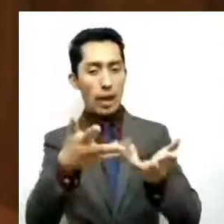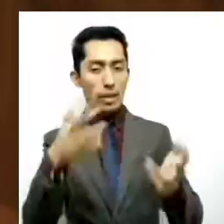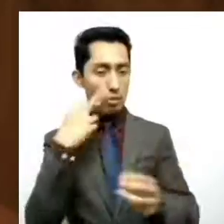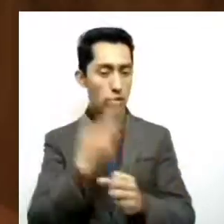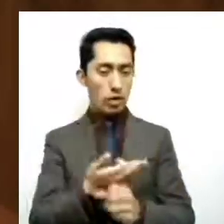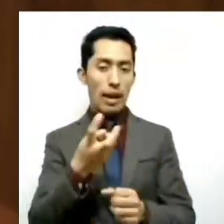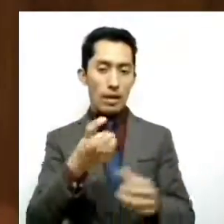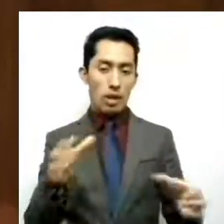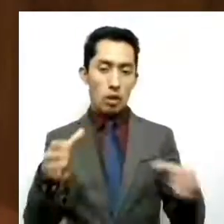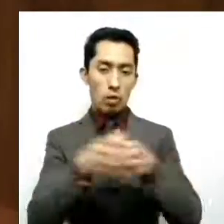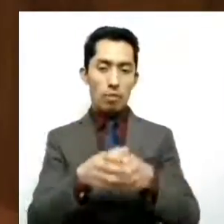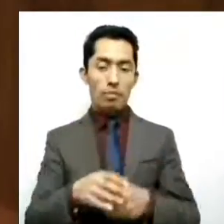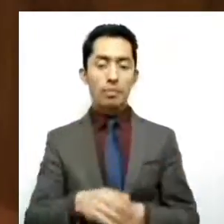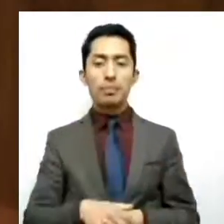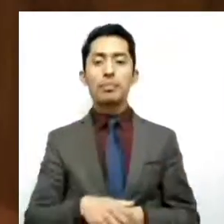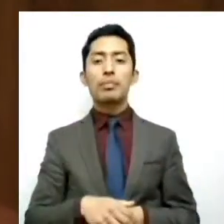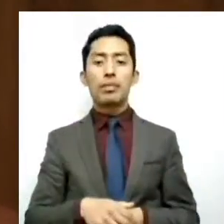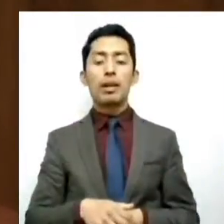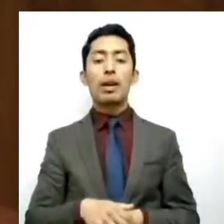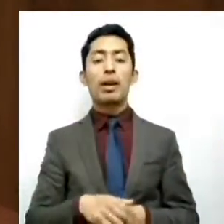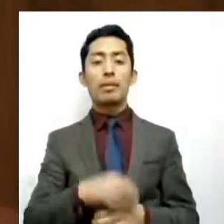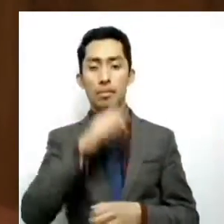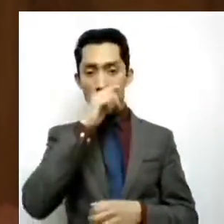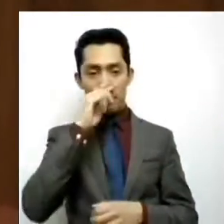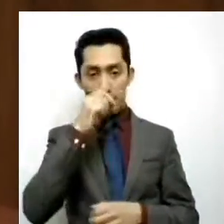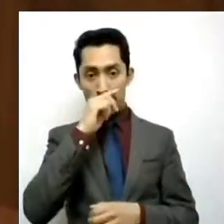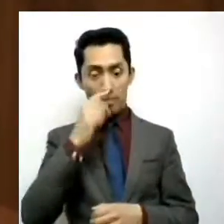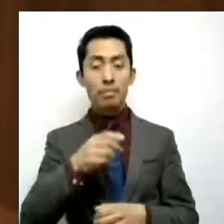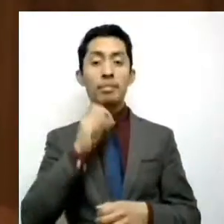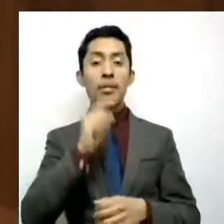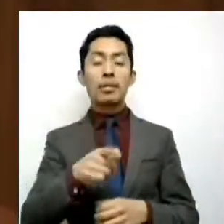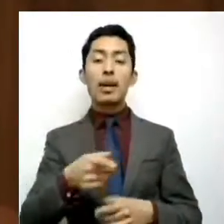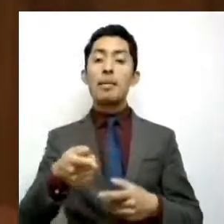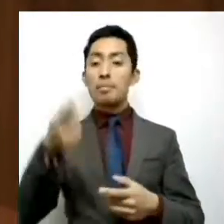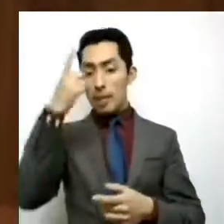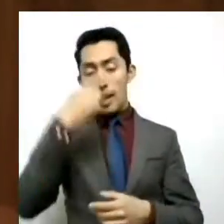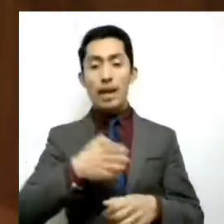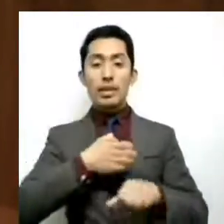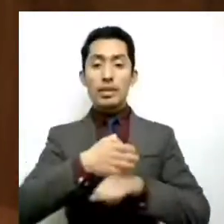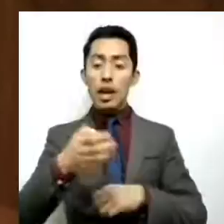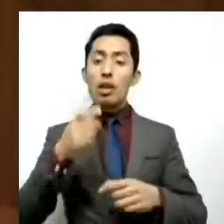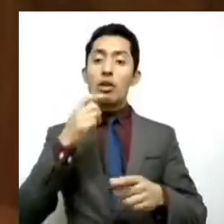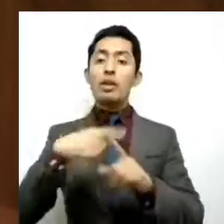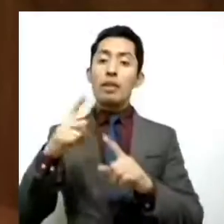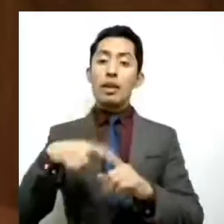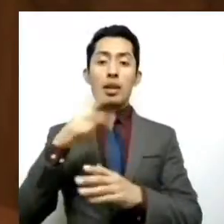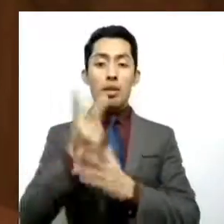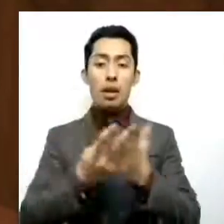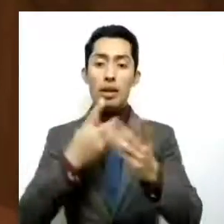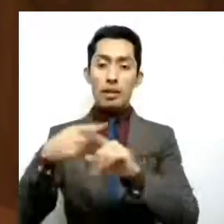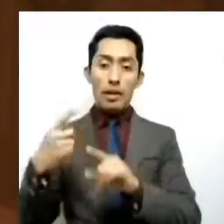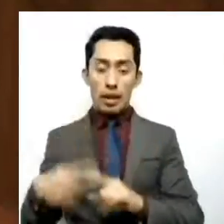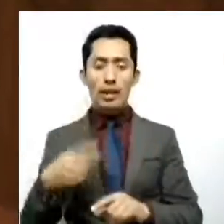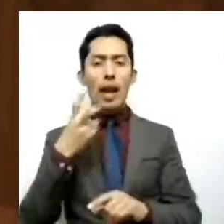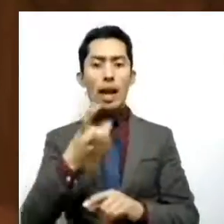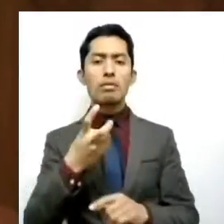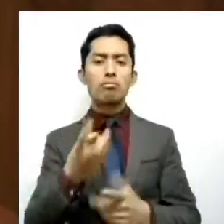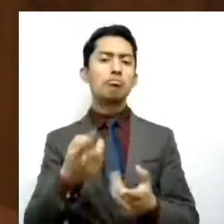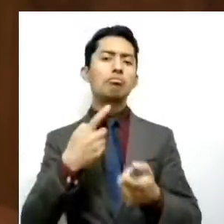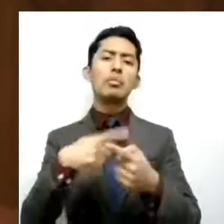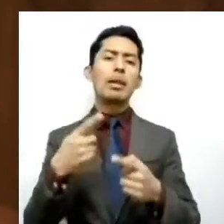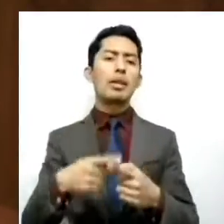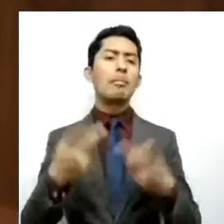Como entidades aconfesionales y apolíticas, están abiertos a todas las razas,